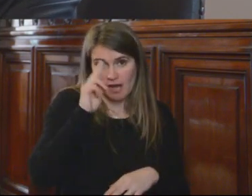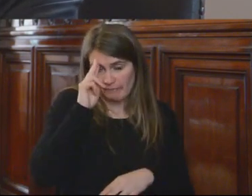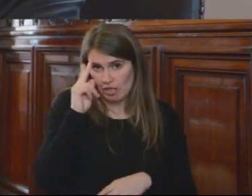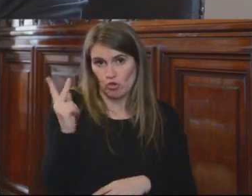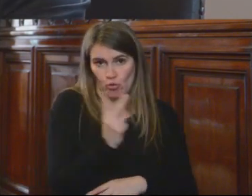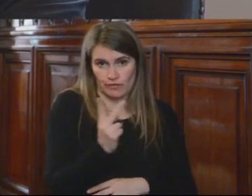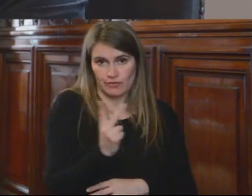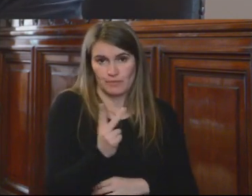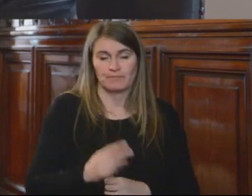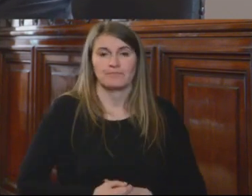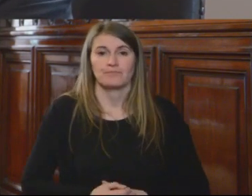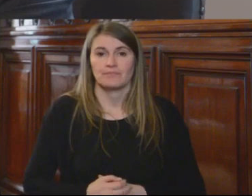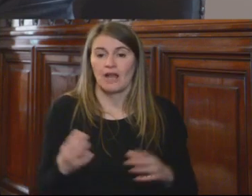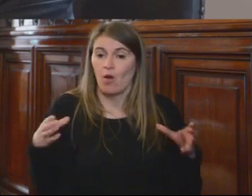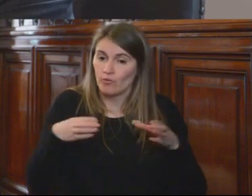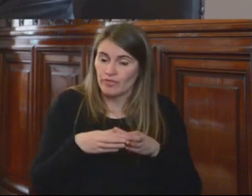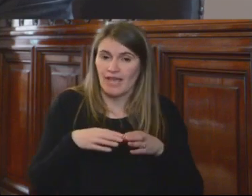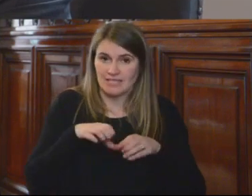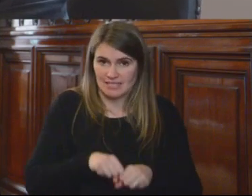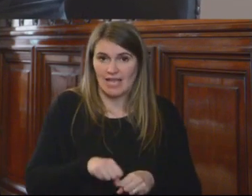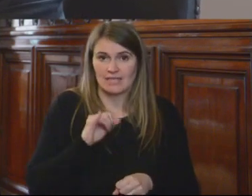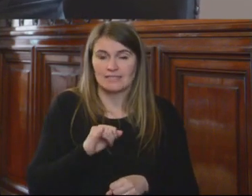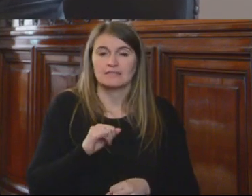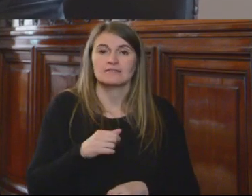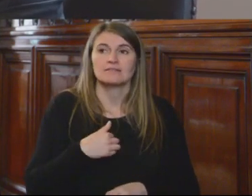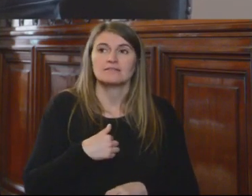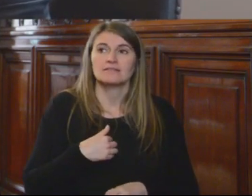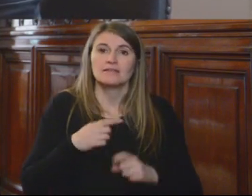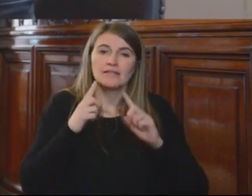cabo la audiencia, pero que también